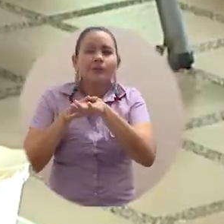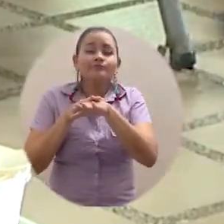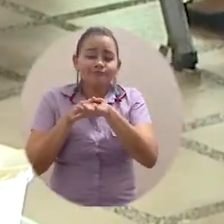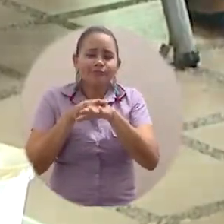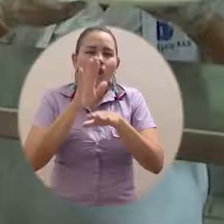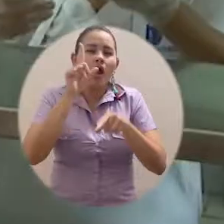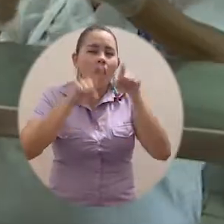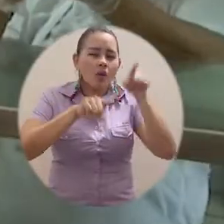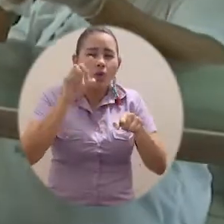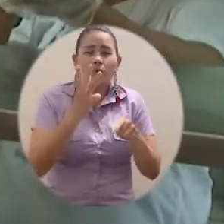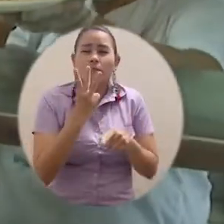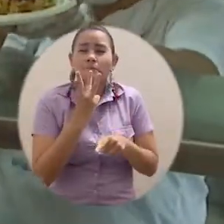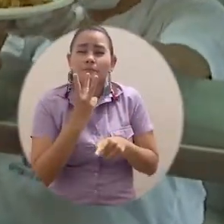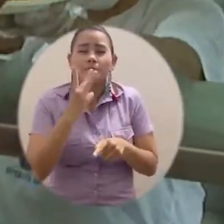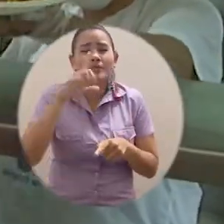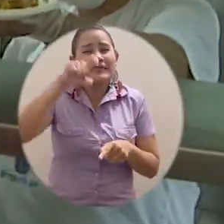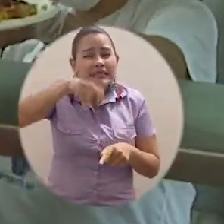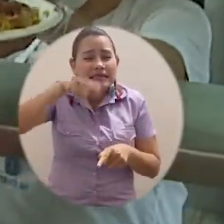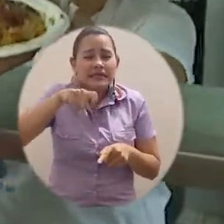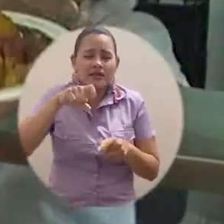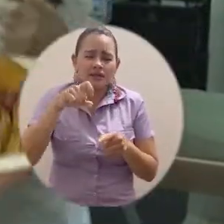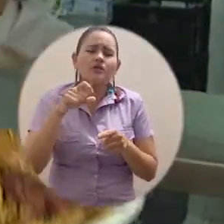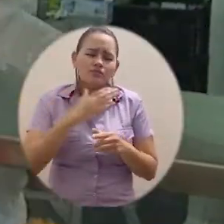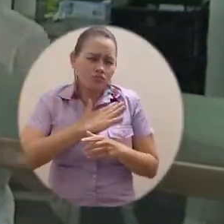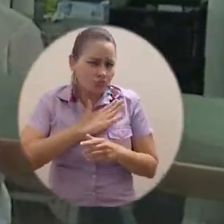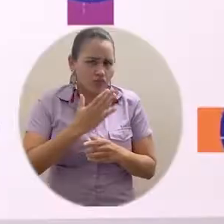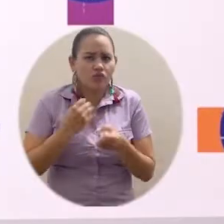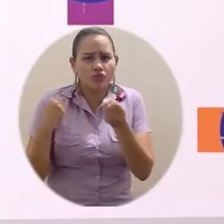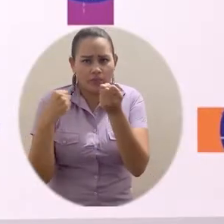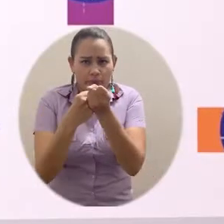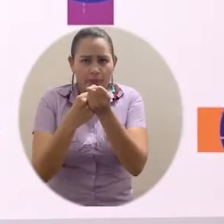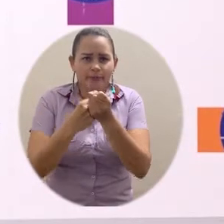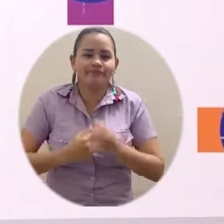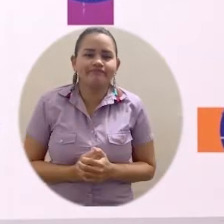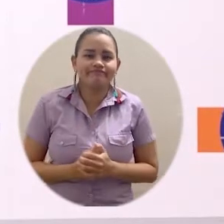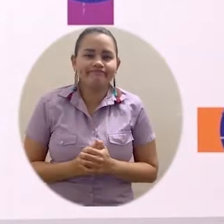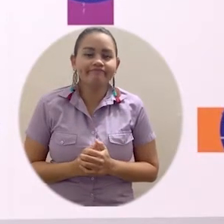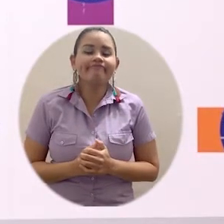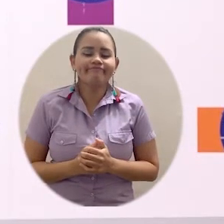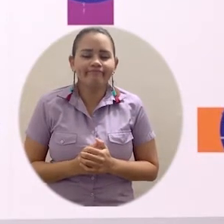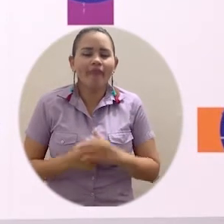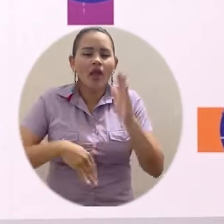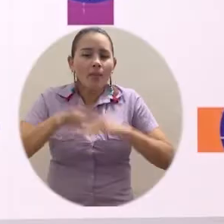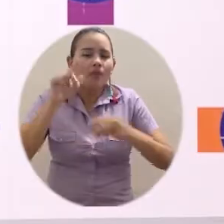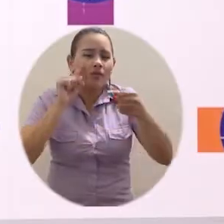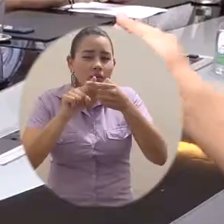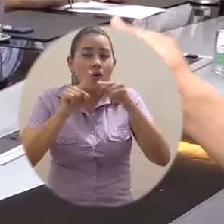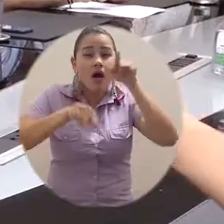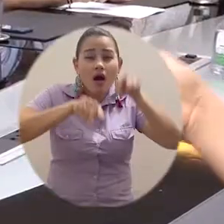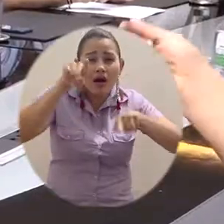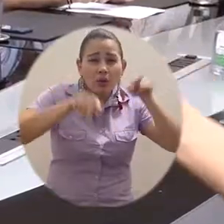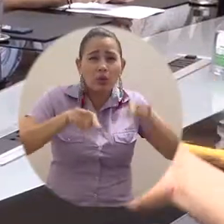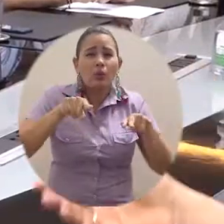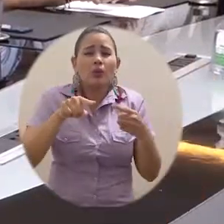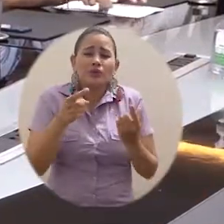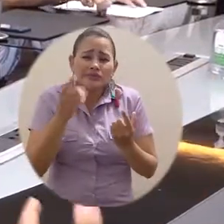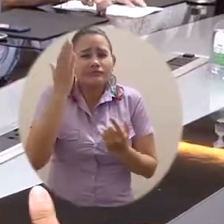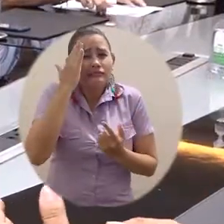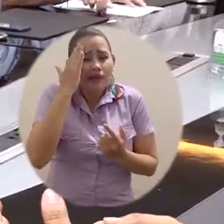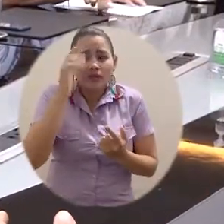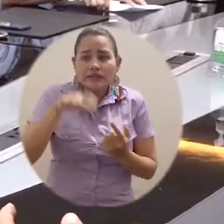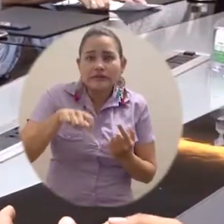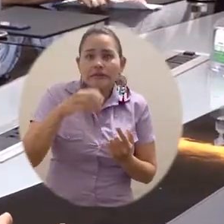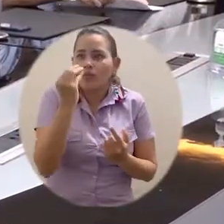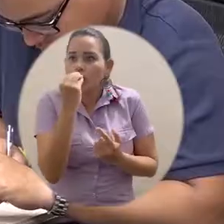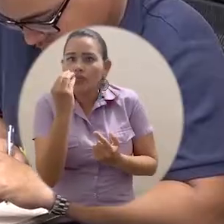beneficiarios del alma mater que lo requieran. Hemos procurado mantener la entrega de almuerzos. Hoy el Comité ha hecho una